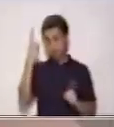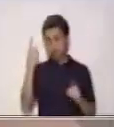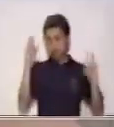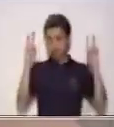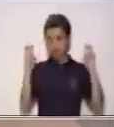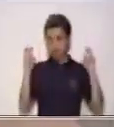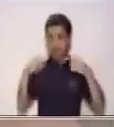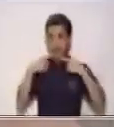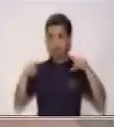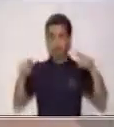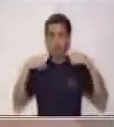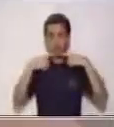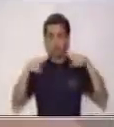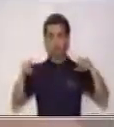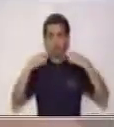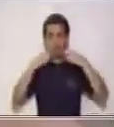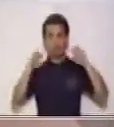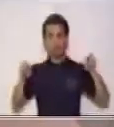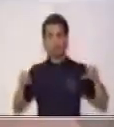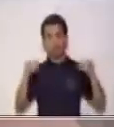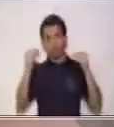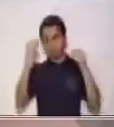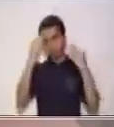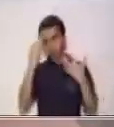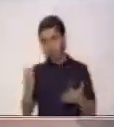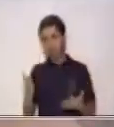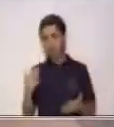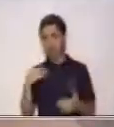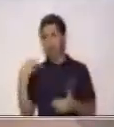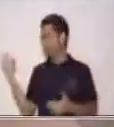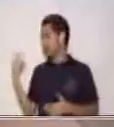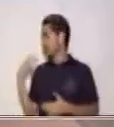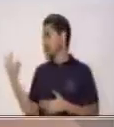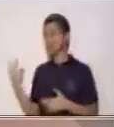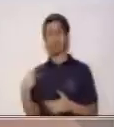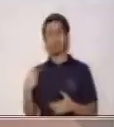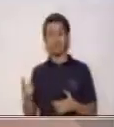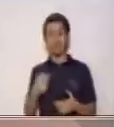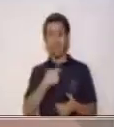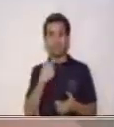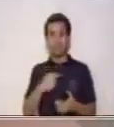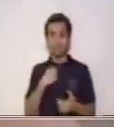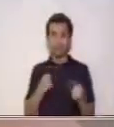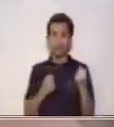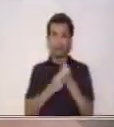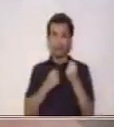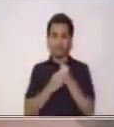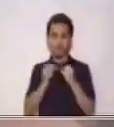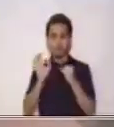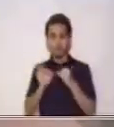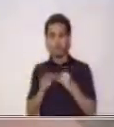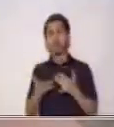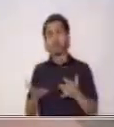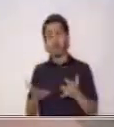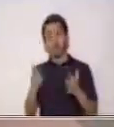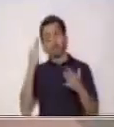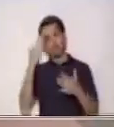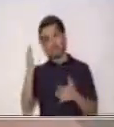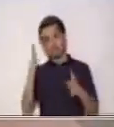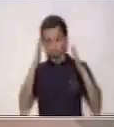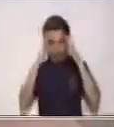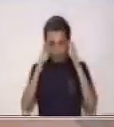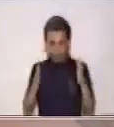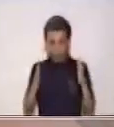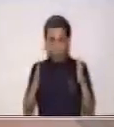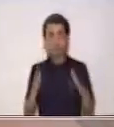sobre anuncios publicitarios. Y muchas gracias, Mauricio y yo. Te damos las gracias por tu atención y te